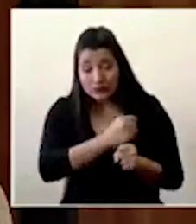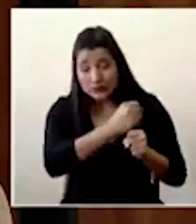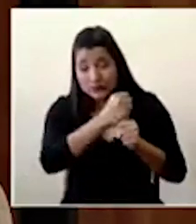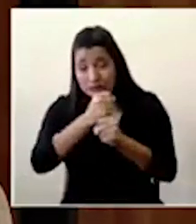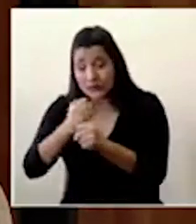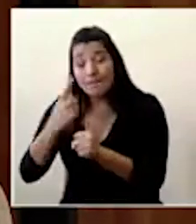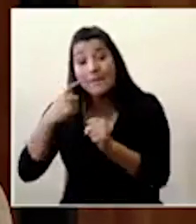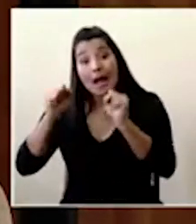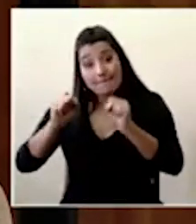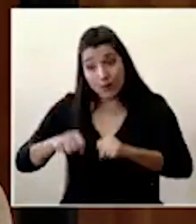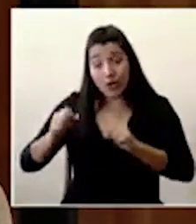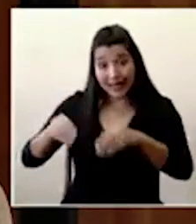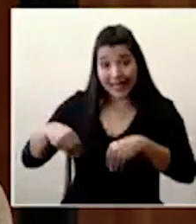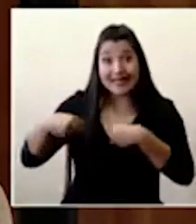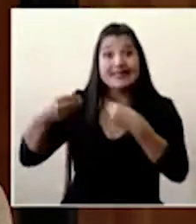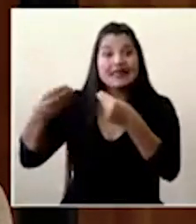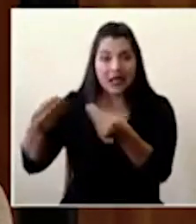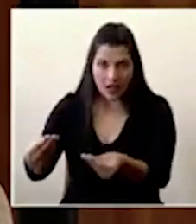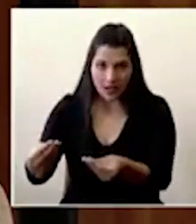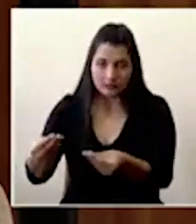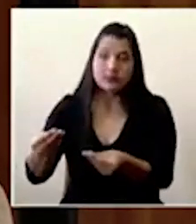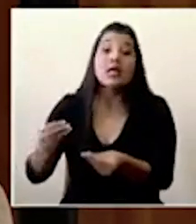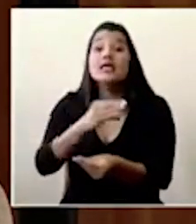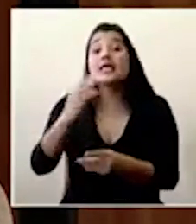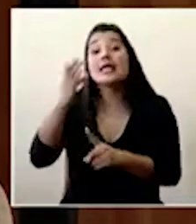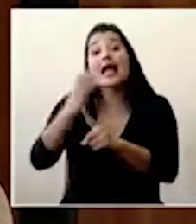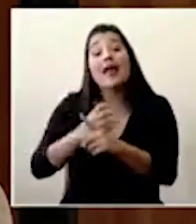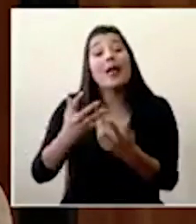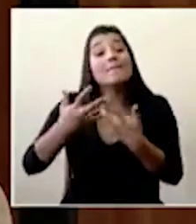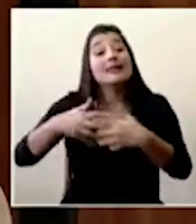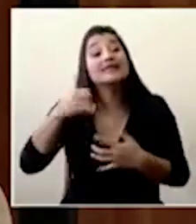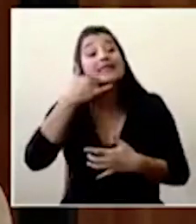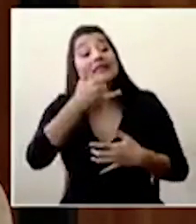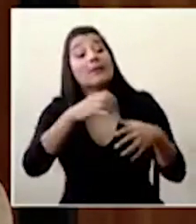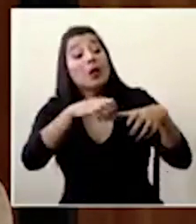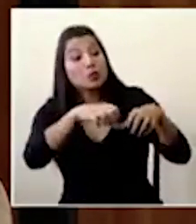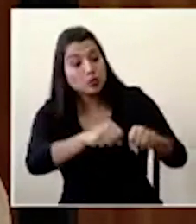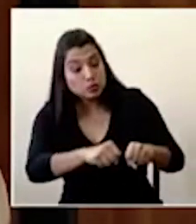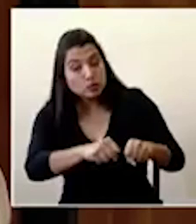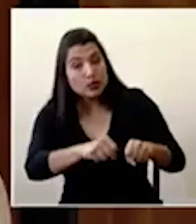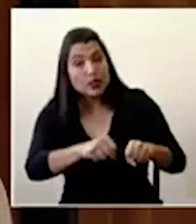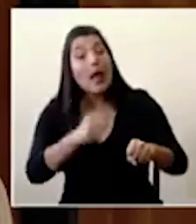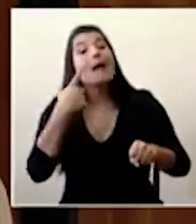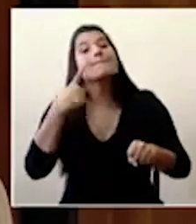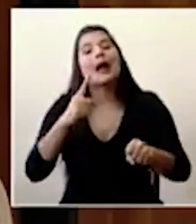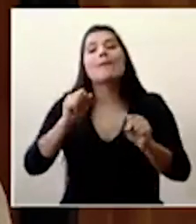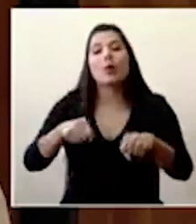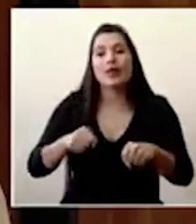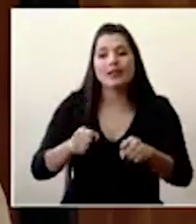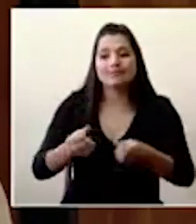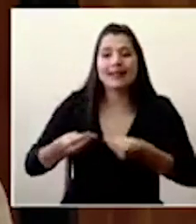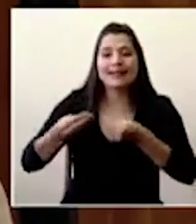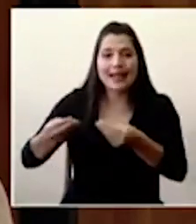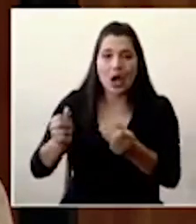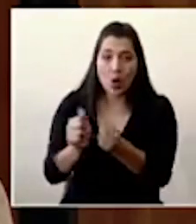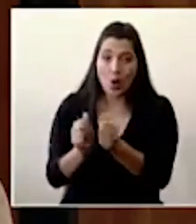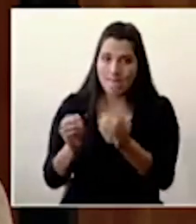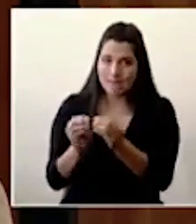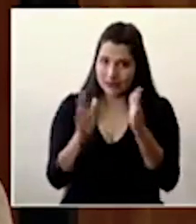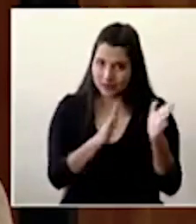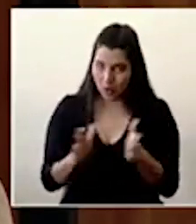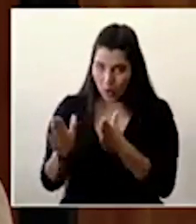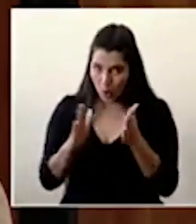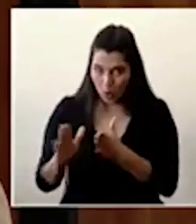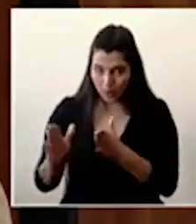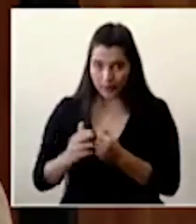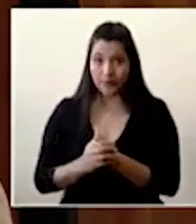entregas mediante un proceso de citas para hacerlo ordenado y más eficiente. En estos últimos